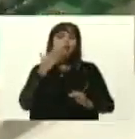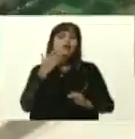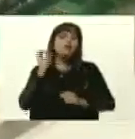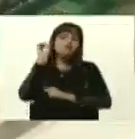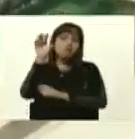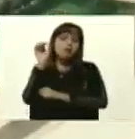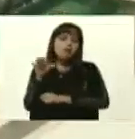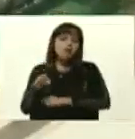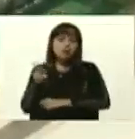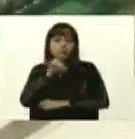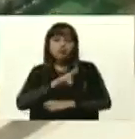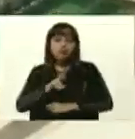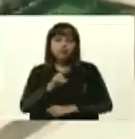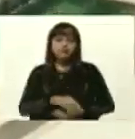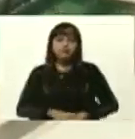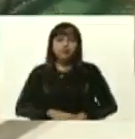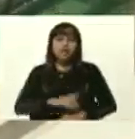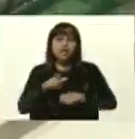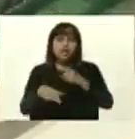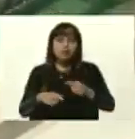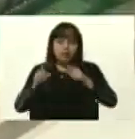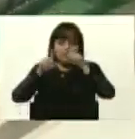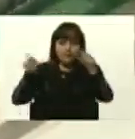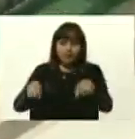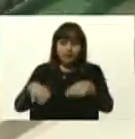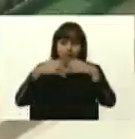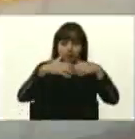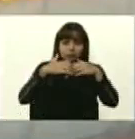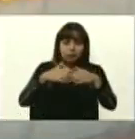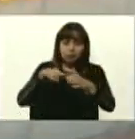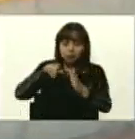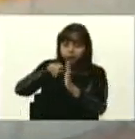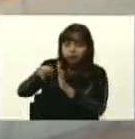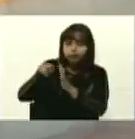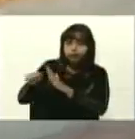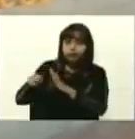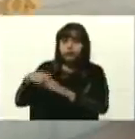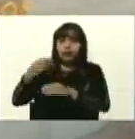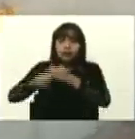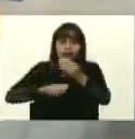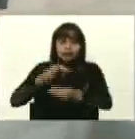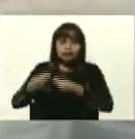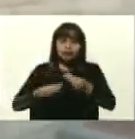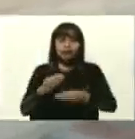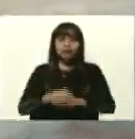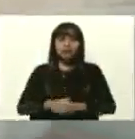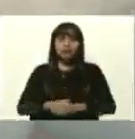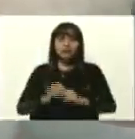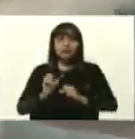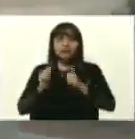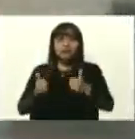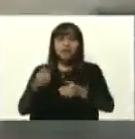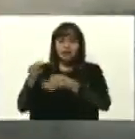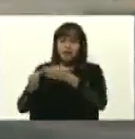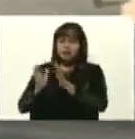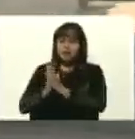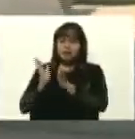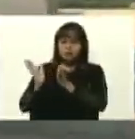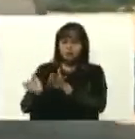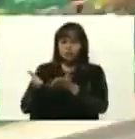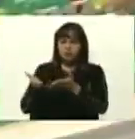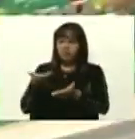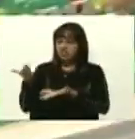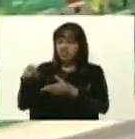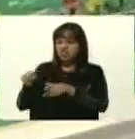Miguel, y pasa por todas estas máquinas que podemos ver acá al cual, bueno, pusimos en funcionamiento, explícanos, Miguel. Sí, bueno,